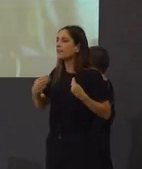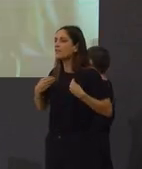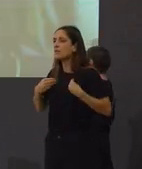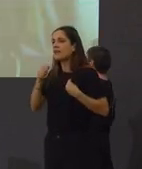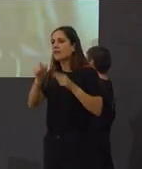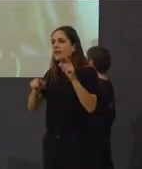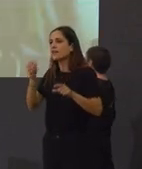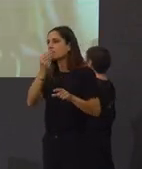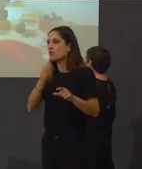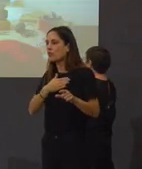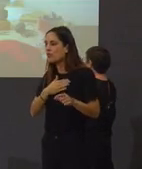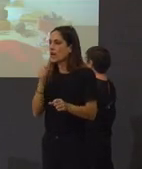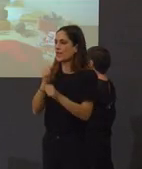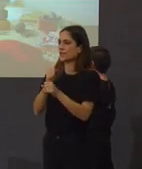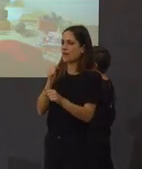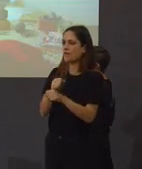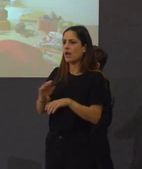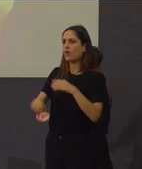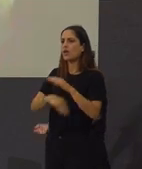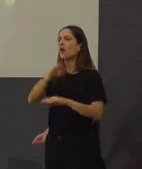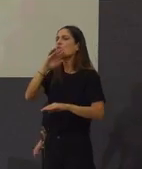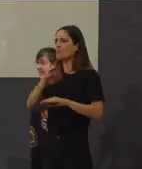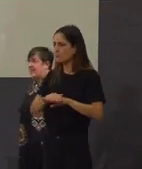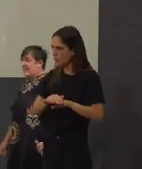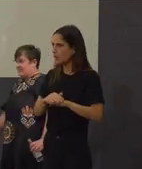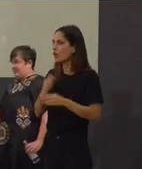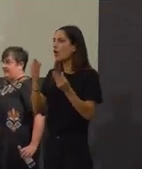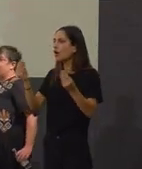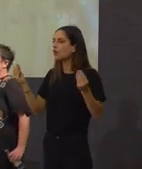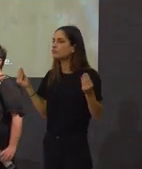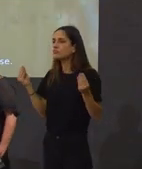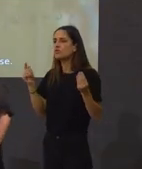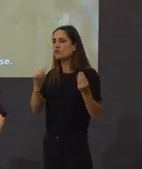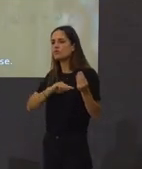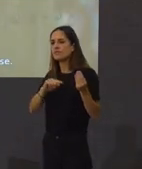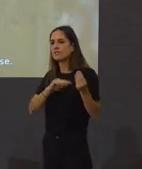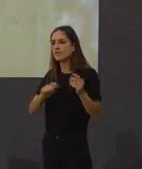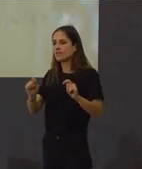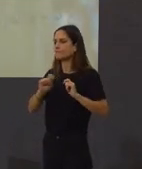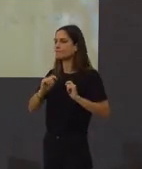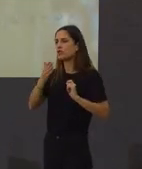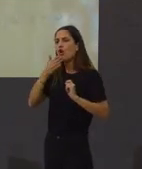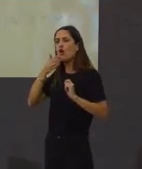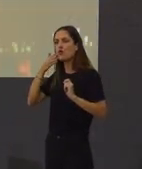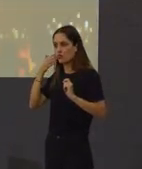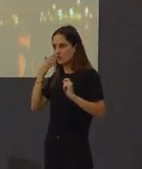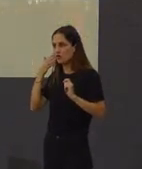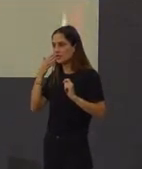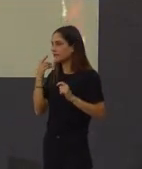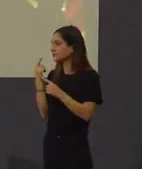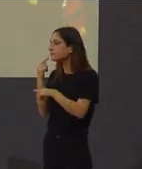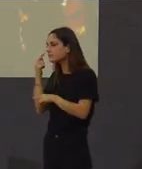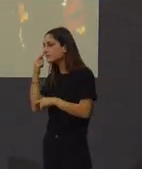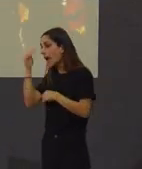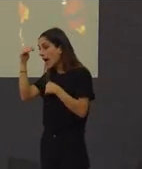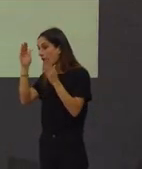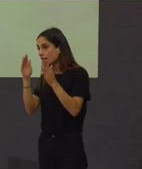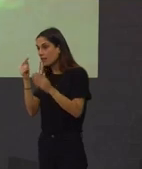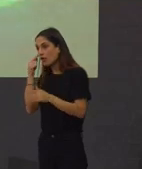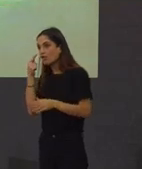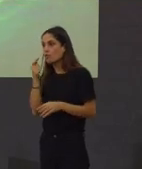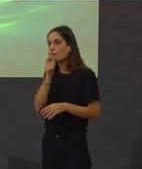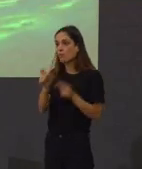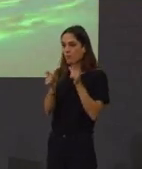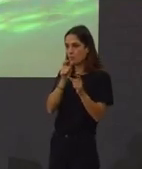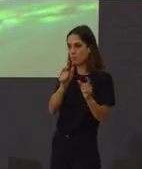traballadora, cumplidora, con moi todo que sentirse orgullosa. Talento, costumes, lugares